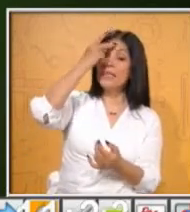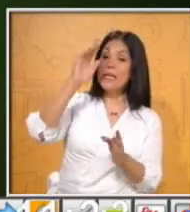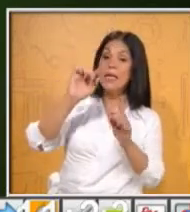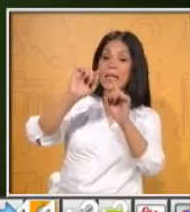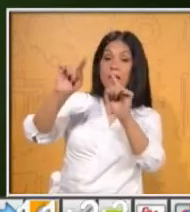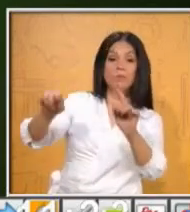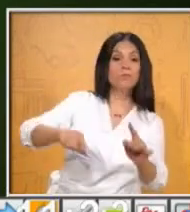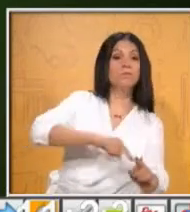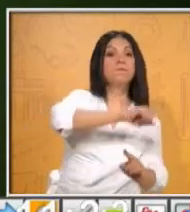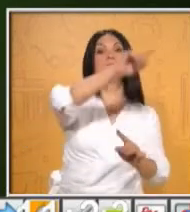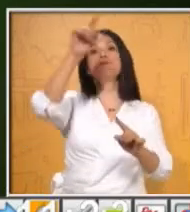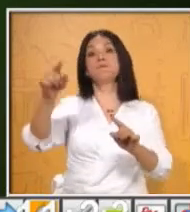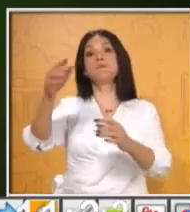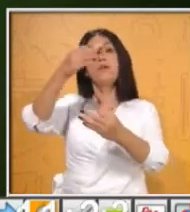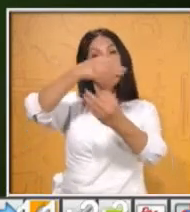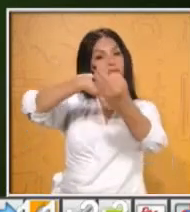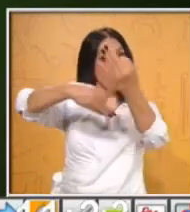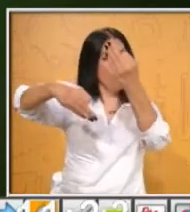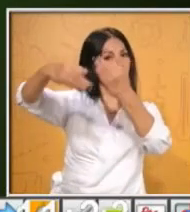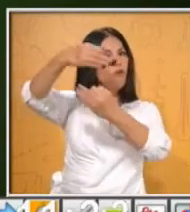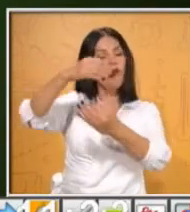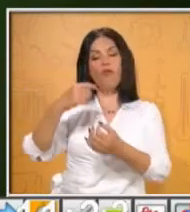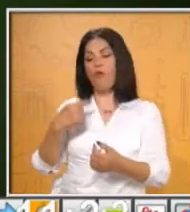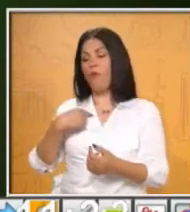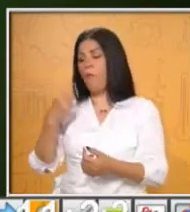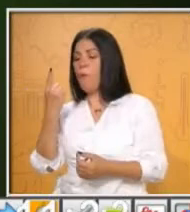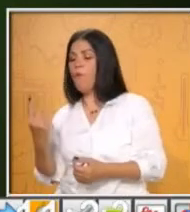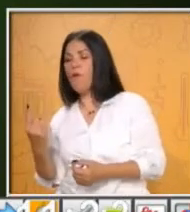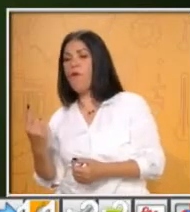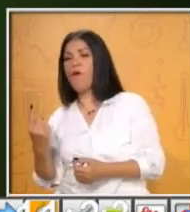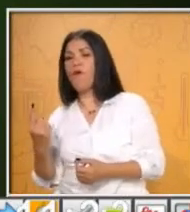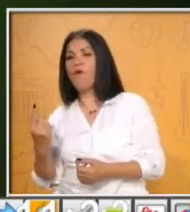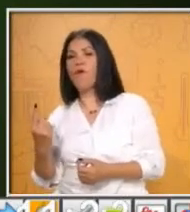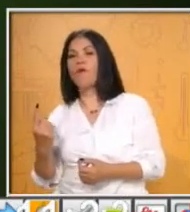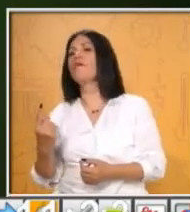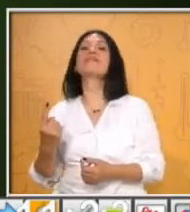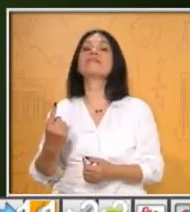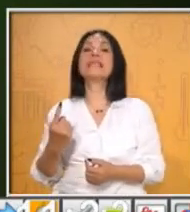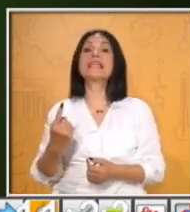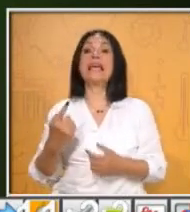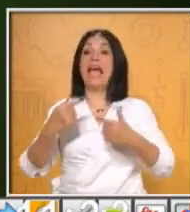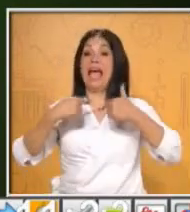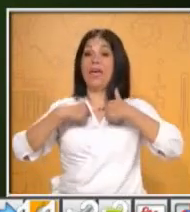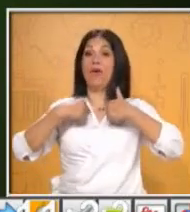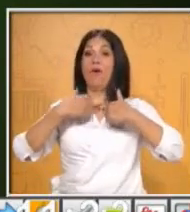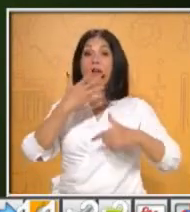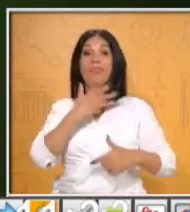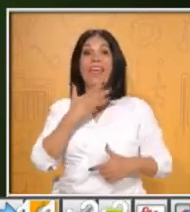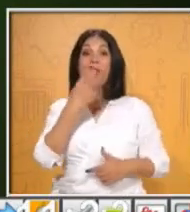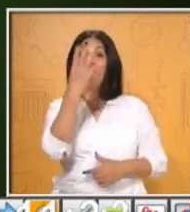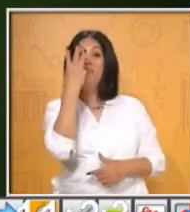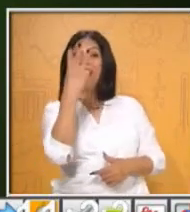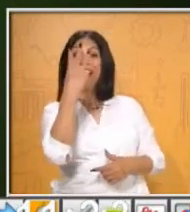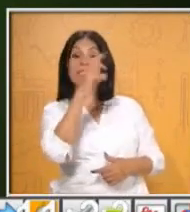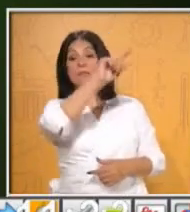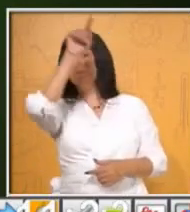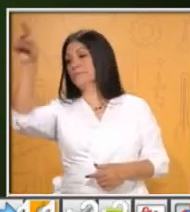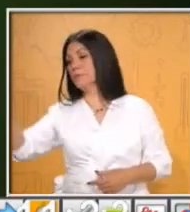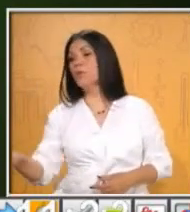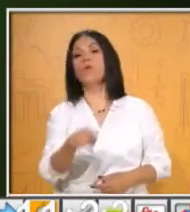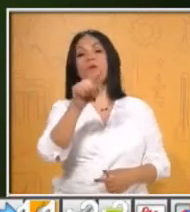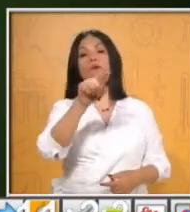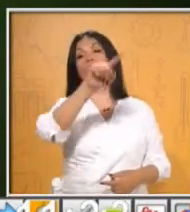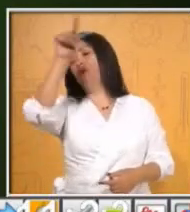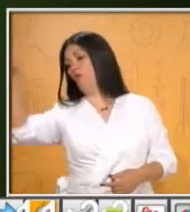completa. Gana el primer jugador que complete tres vueltas. Pero fíjate bien, aquí es donde viene otra parte de las